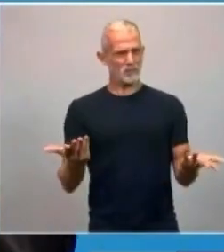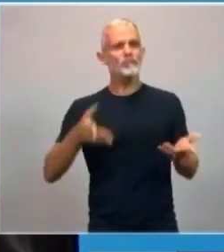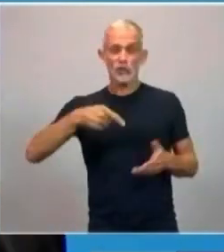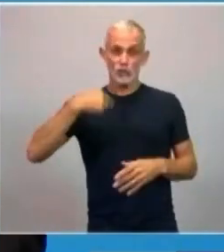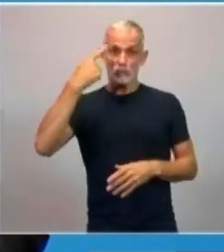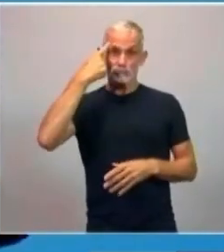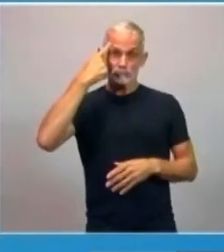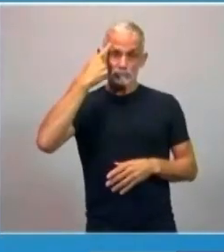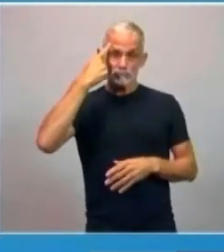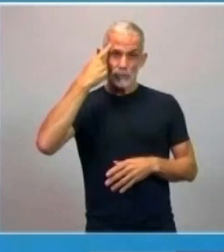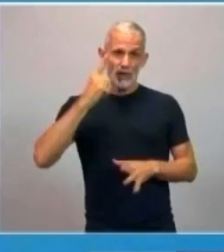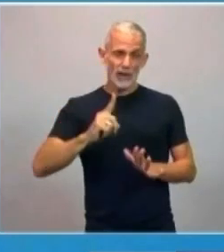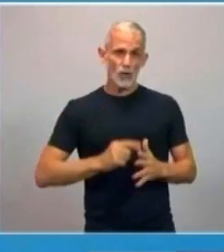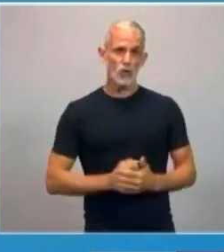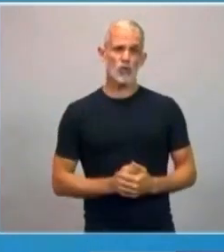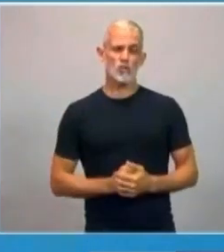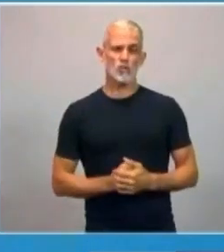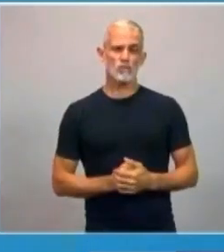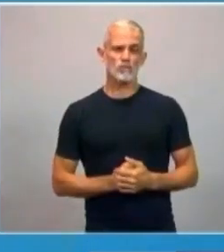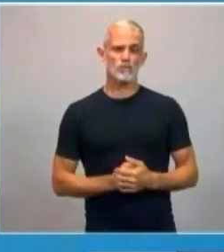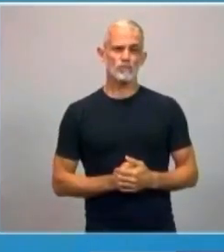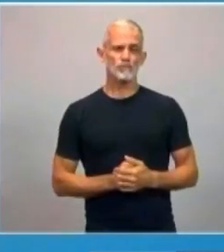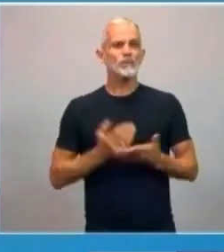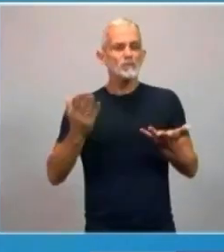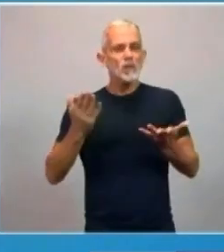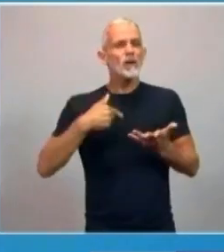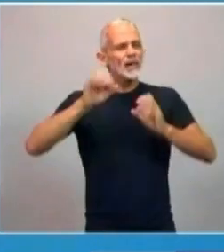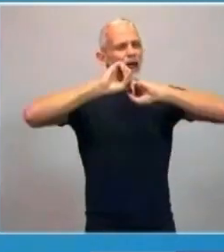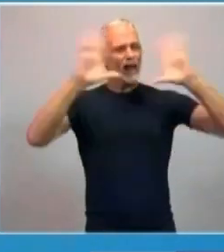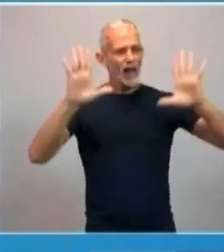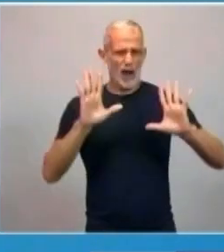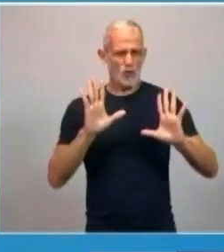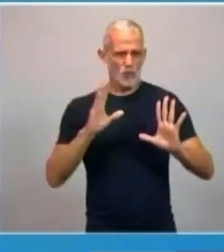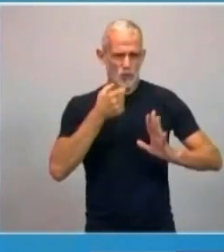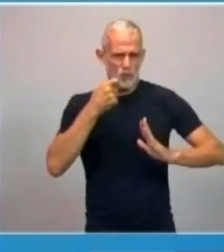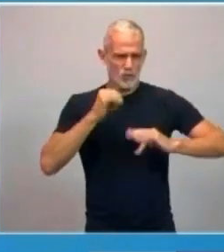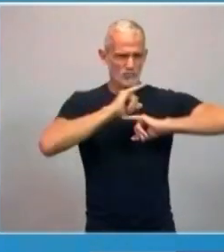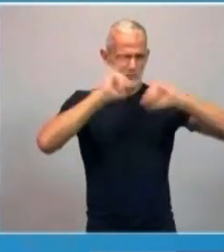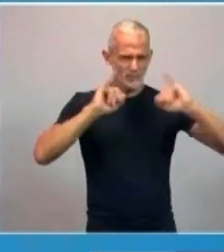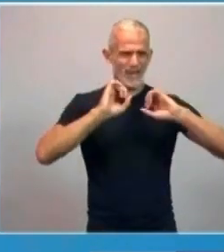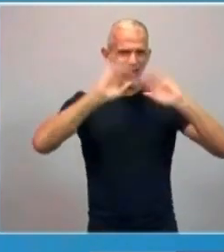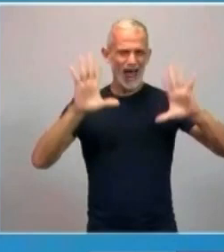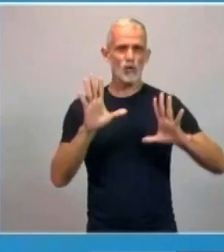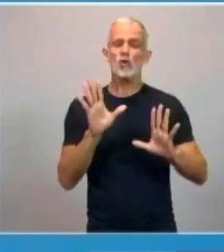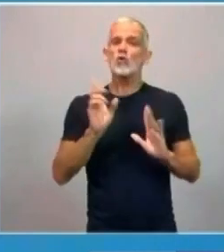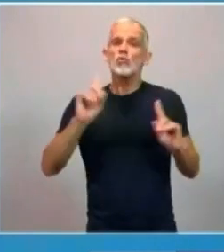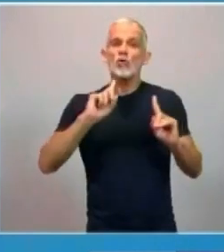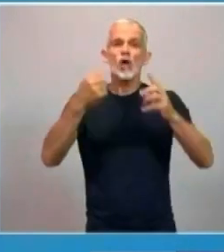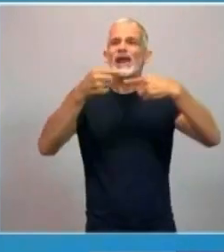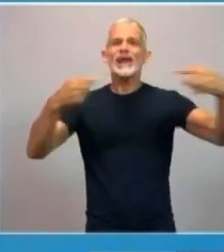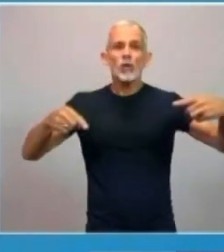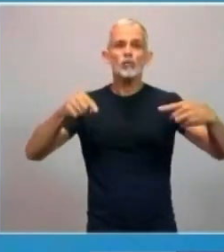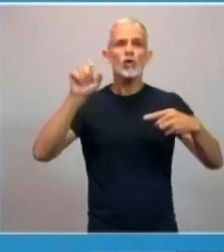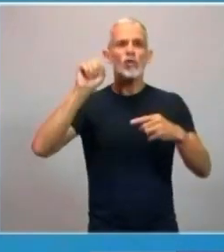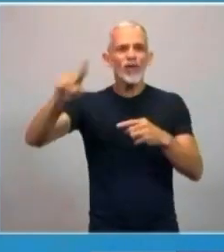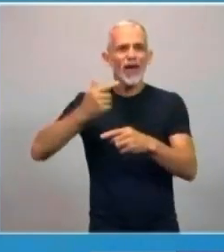para ser claro con esto, no son recursos ni de un